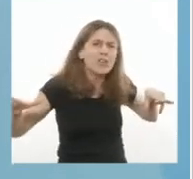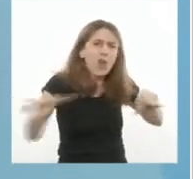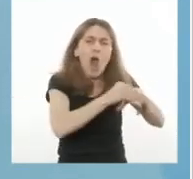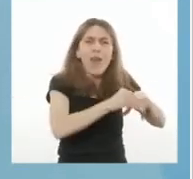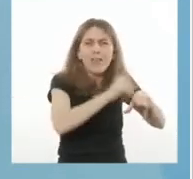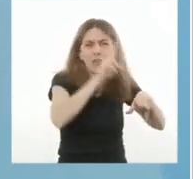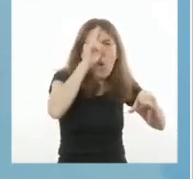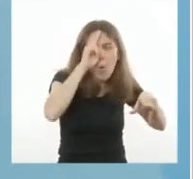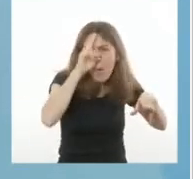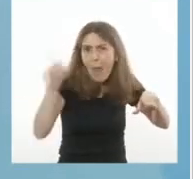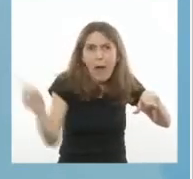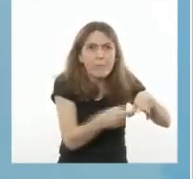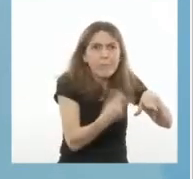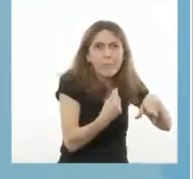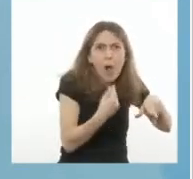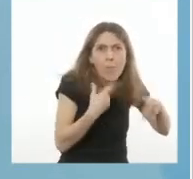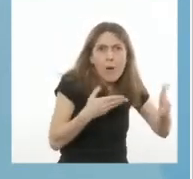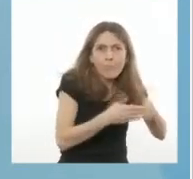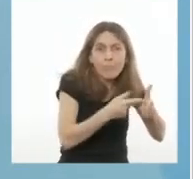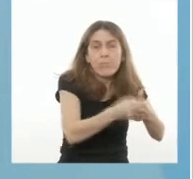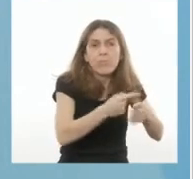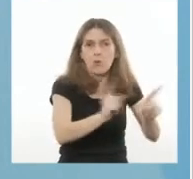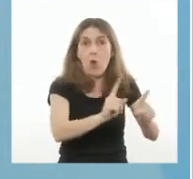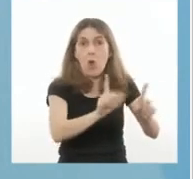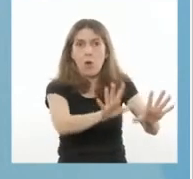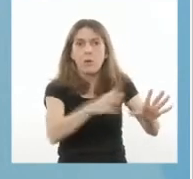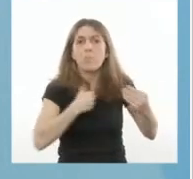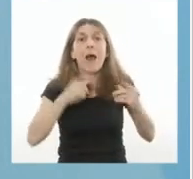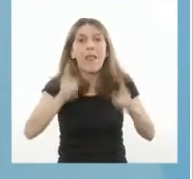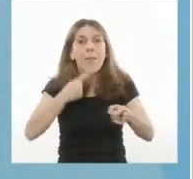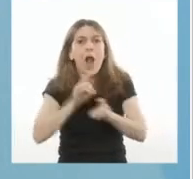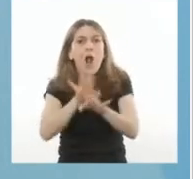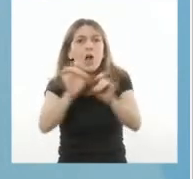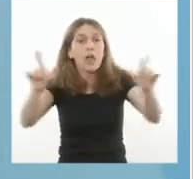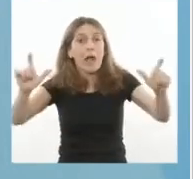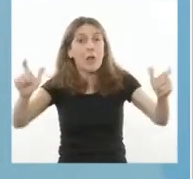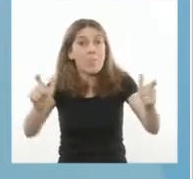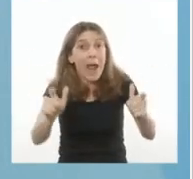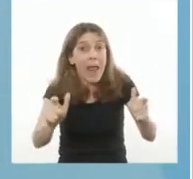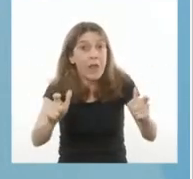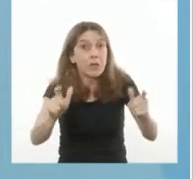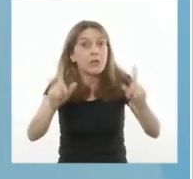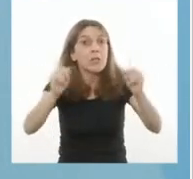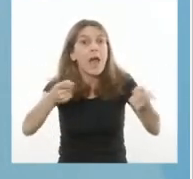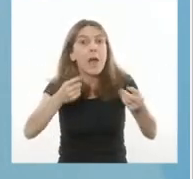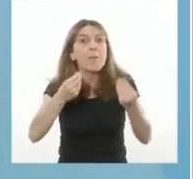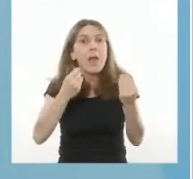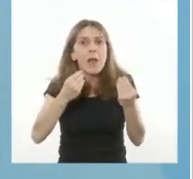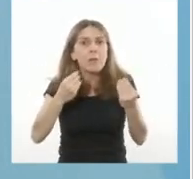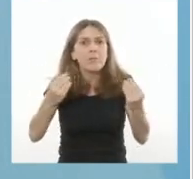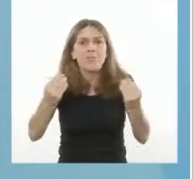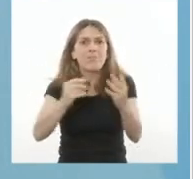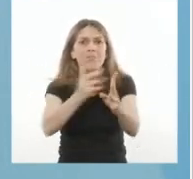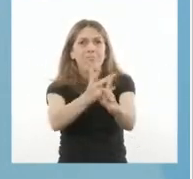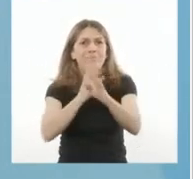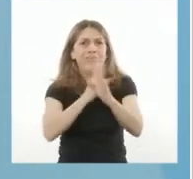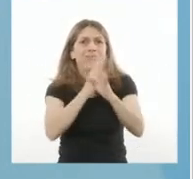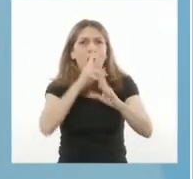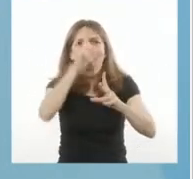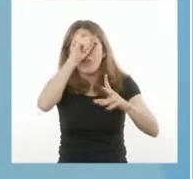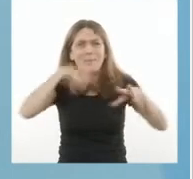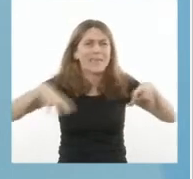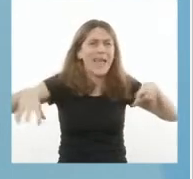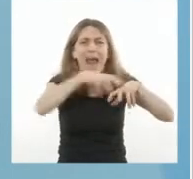Debemos bajar el nivel de contagios para disminuir la tensión del sistema sanitario. Debemos ser